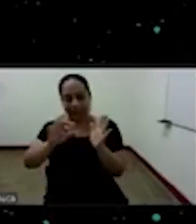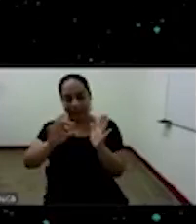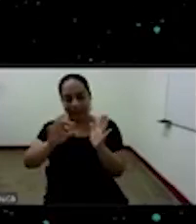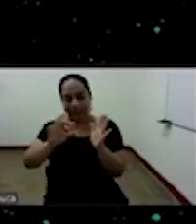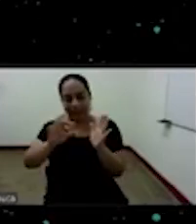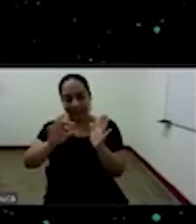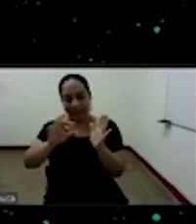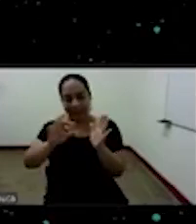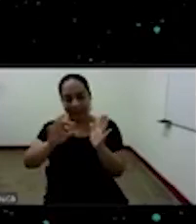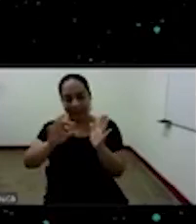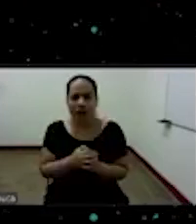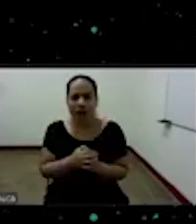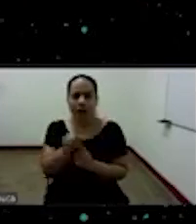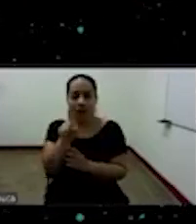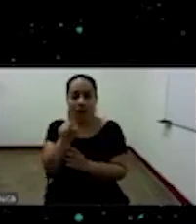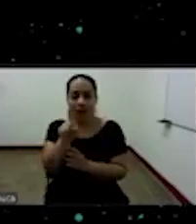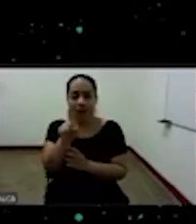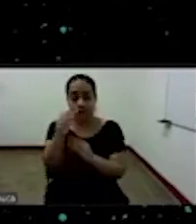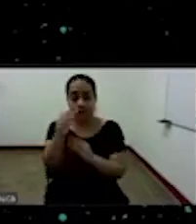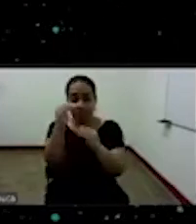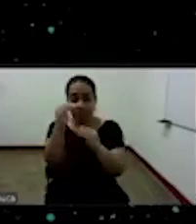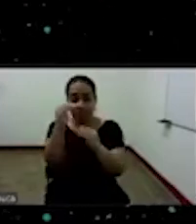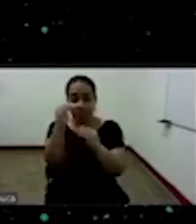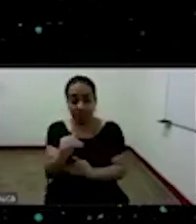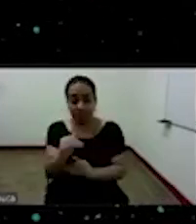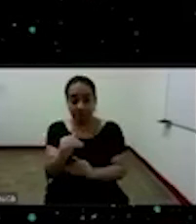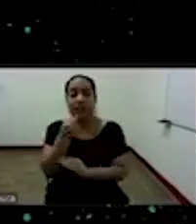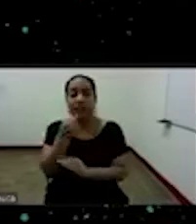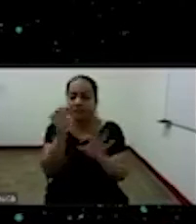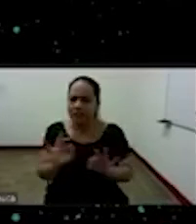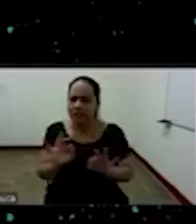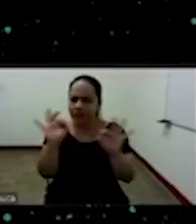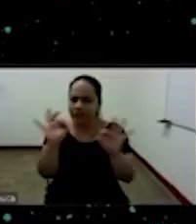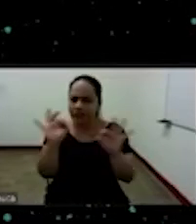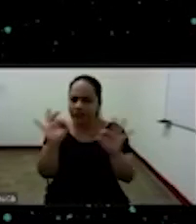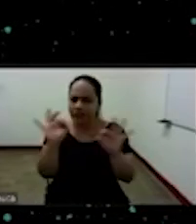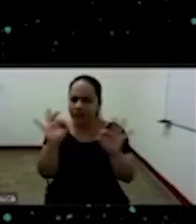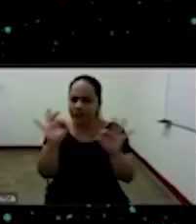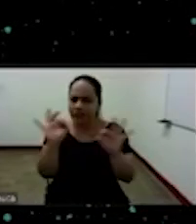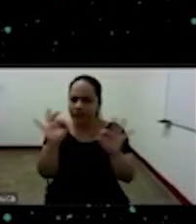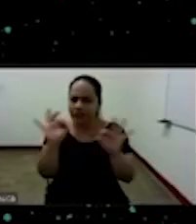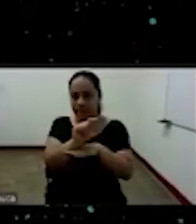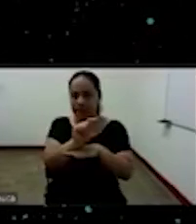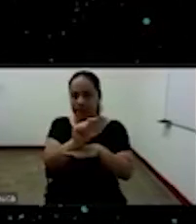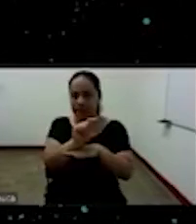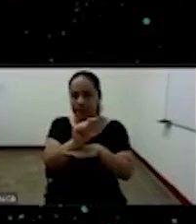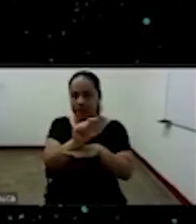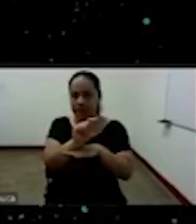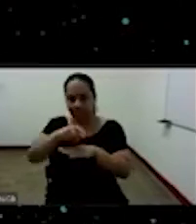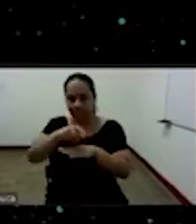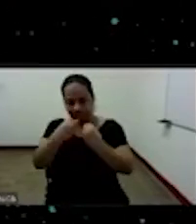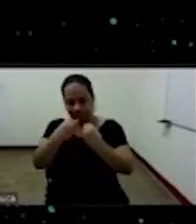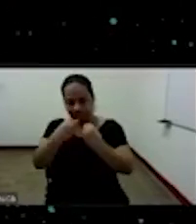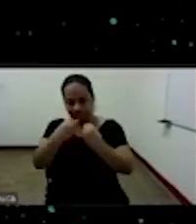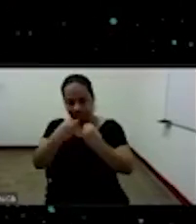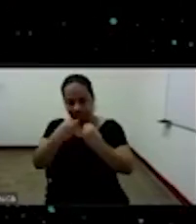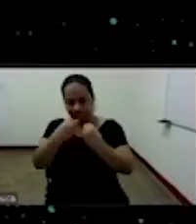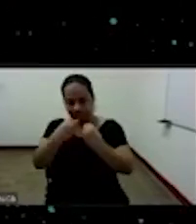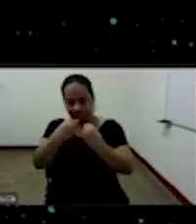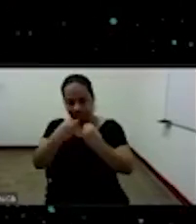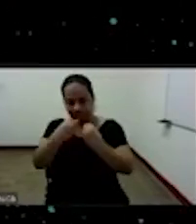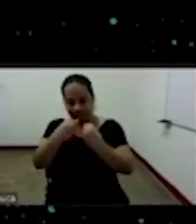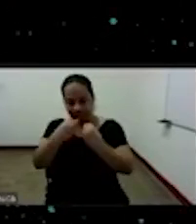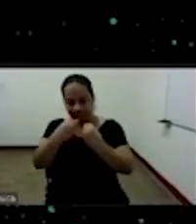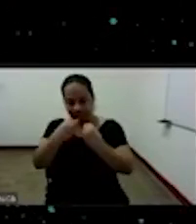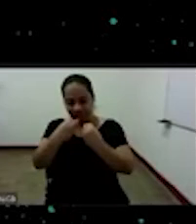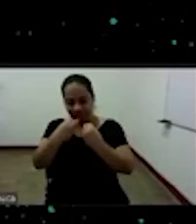en un sexto momento él dice que que se debe tomar una conciencia crítica hacia el la hacia el interior de